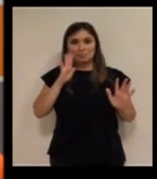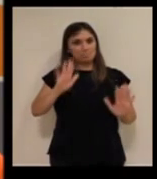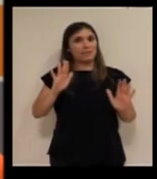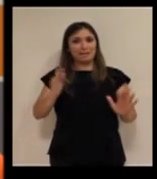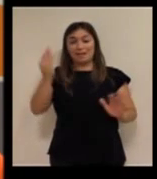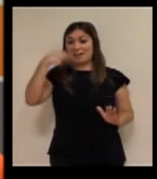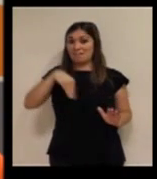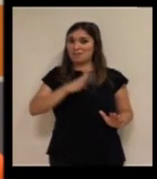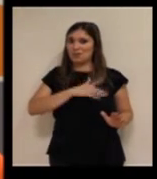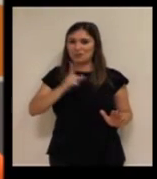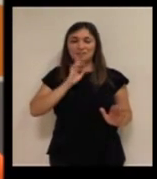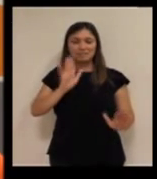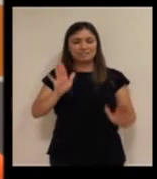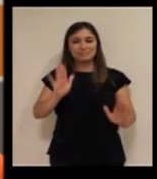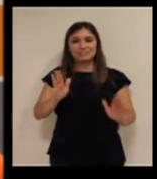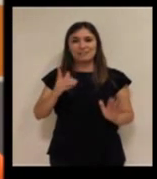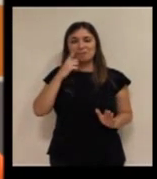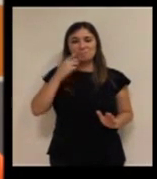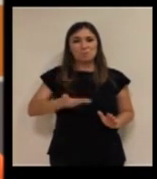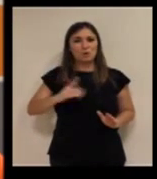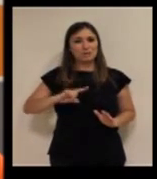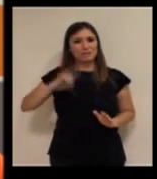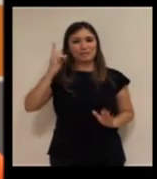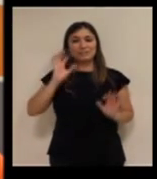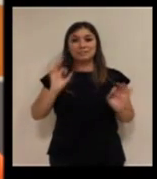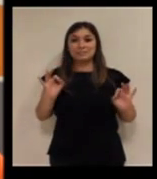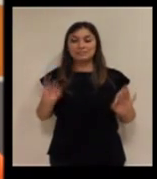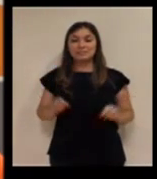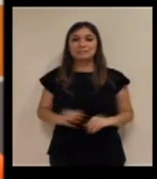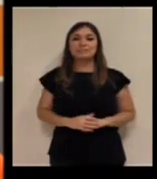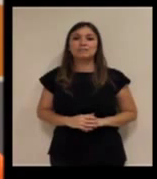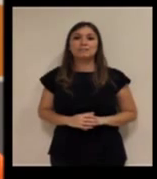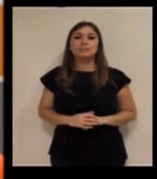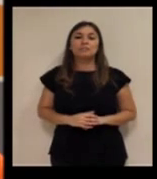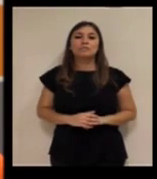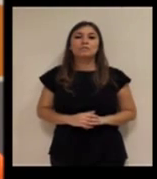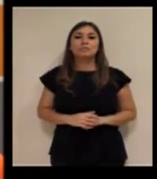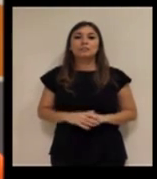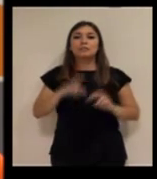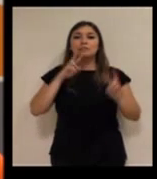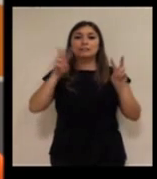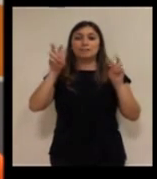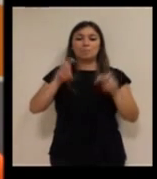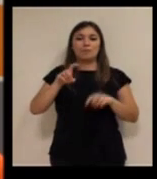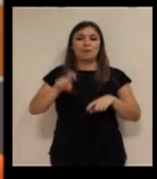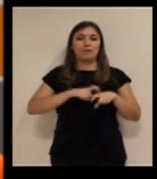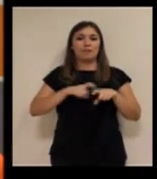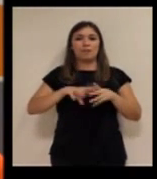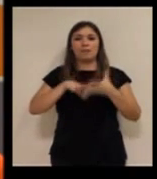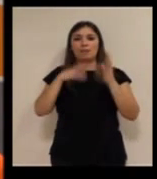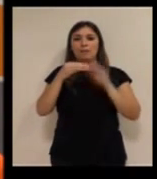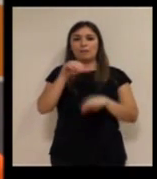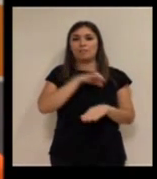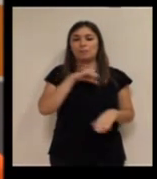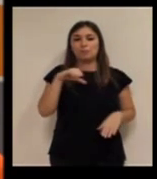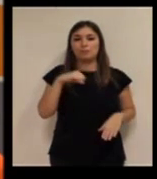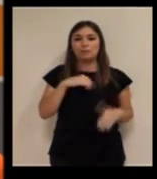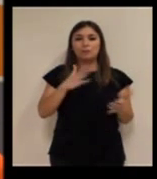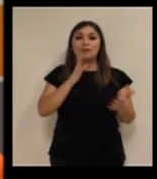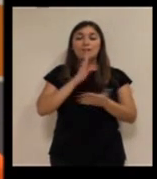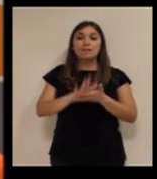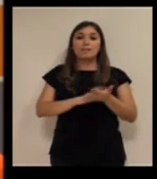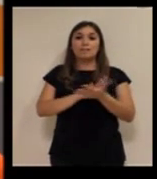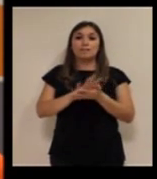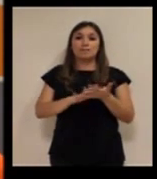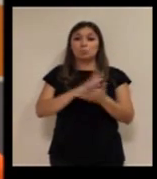y a ver porque no quiero dejarme cosas que sean así más significativas y bueno que también el tema de la personalización que